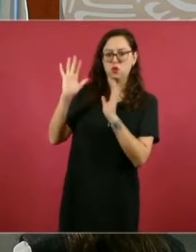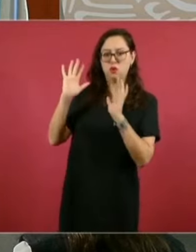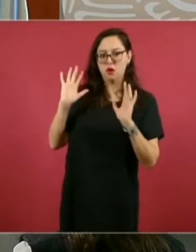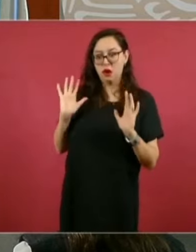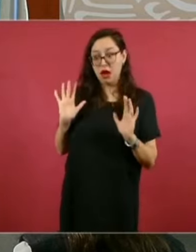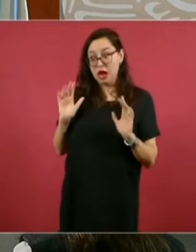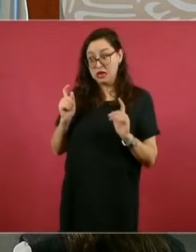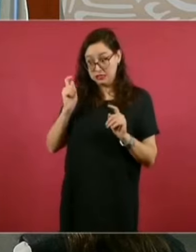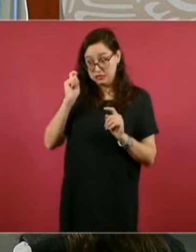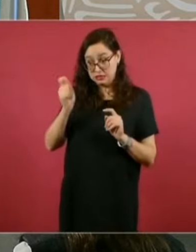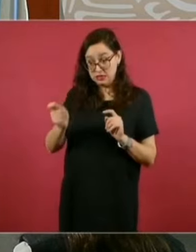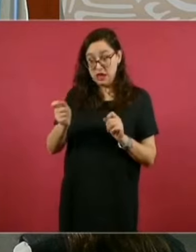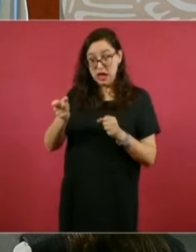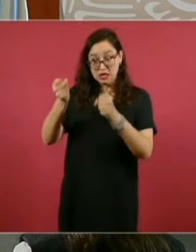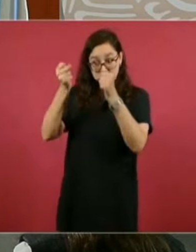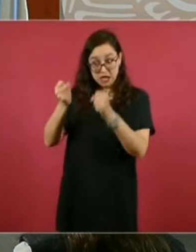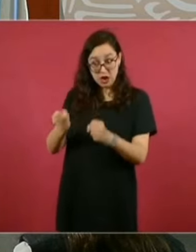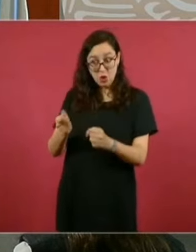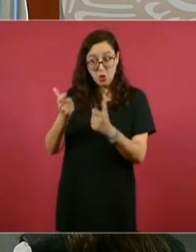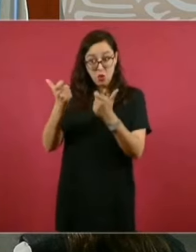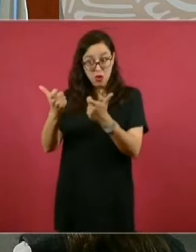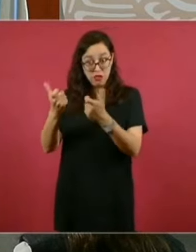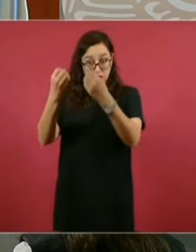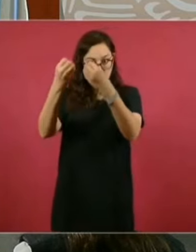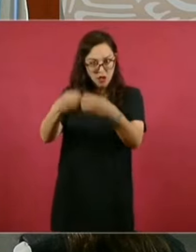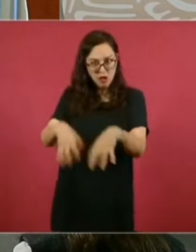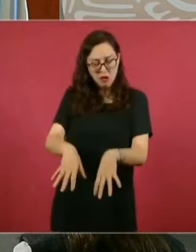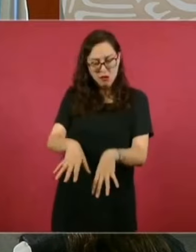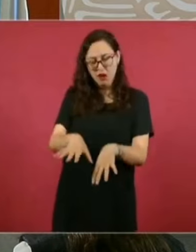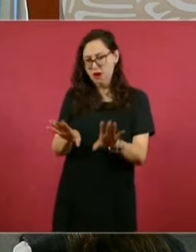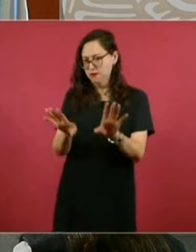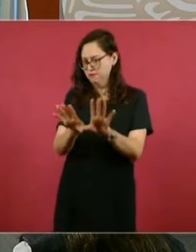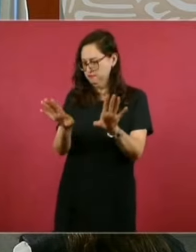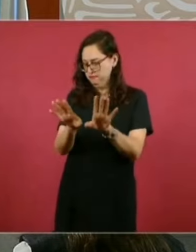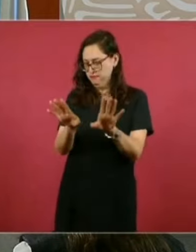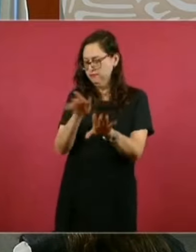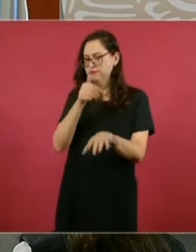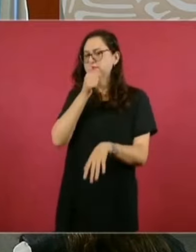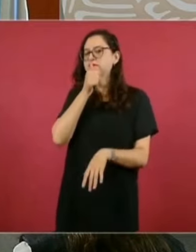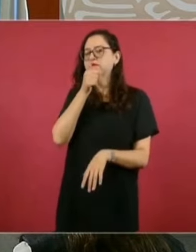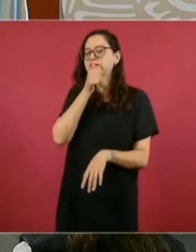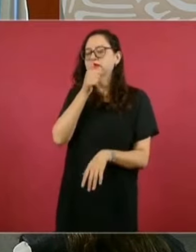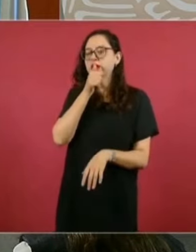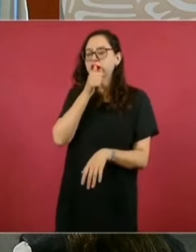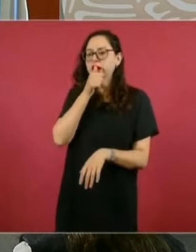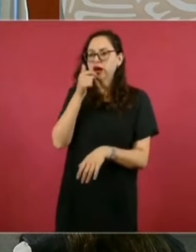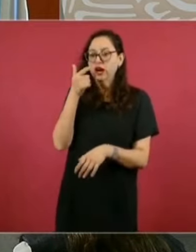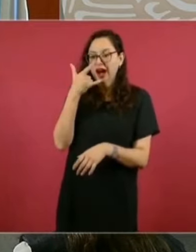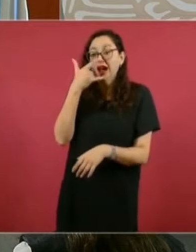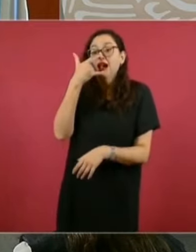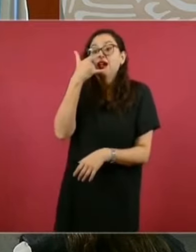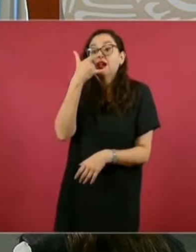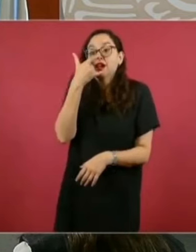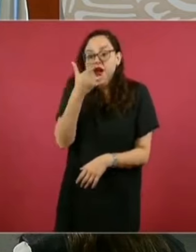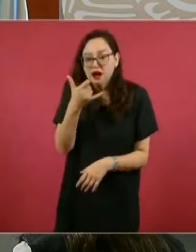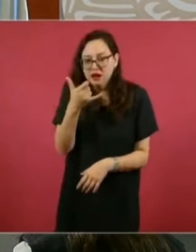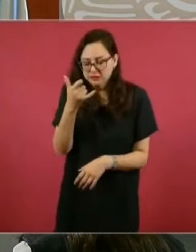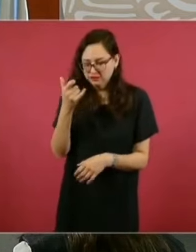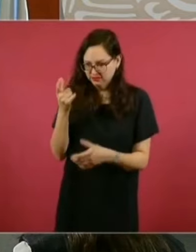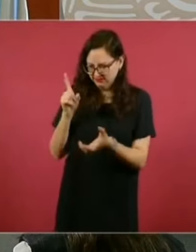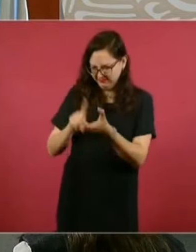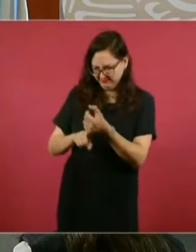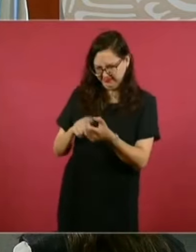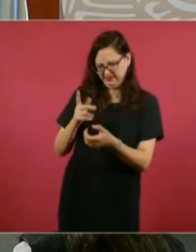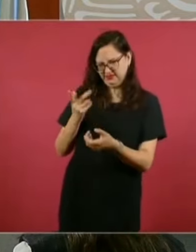sobre la información y evidencias que tuvieron a la vista, las cuales deben ser aclarados por los entes